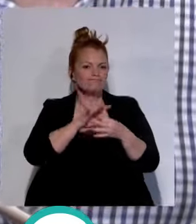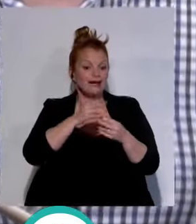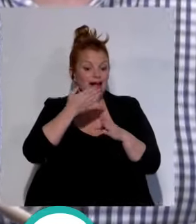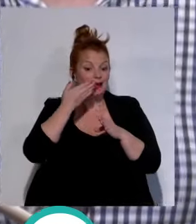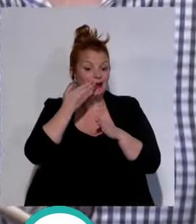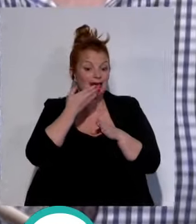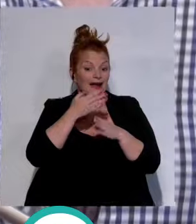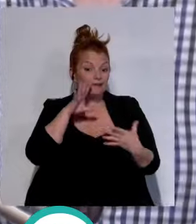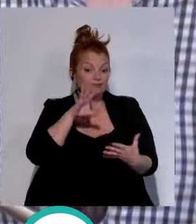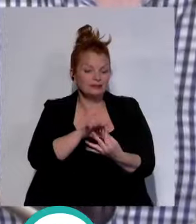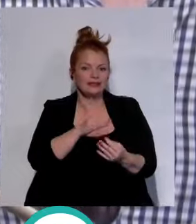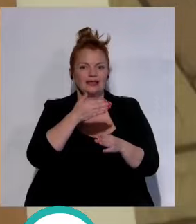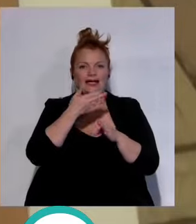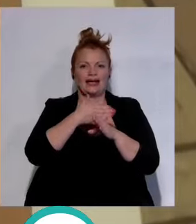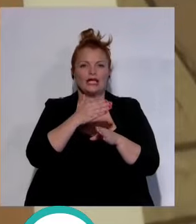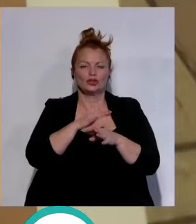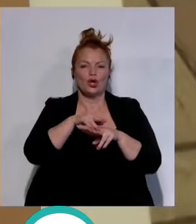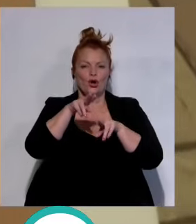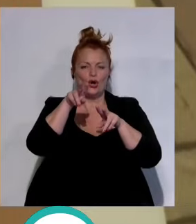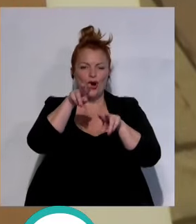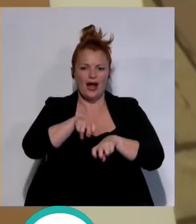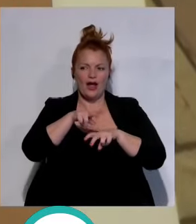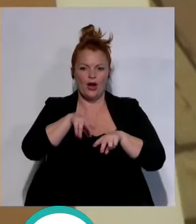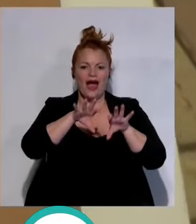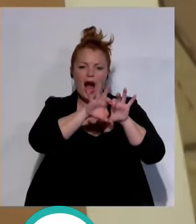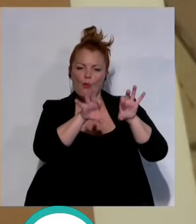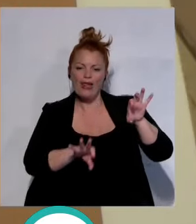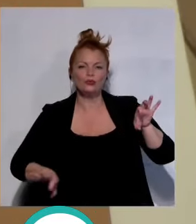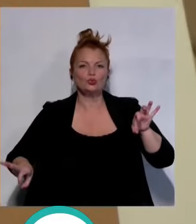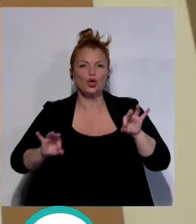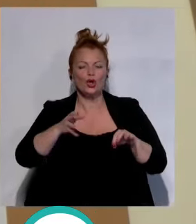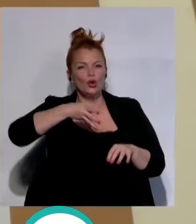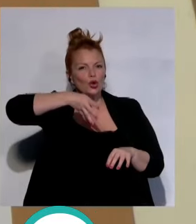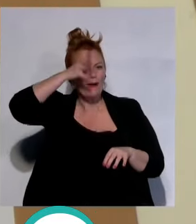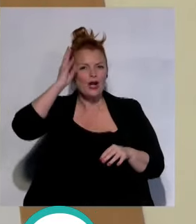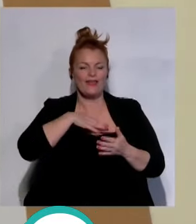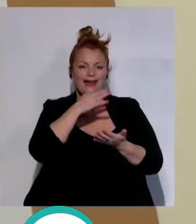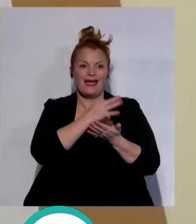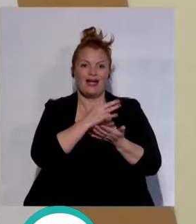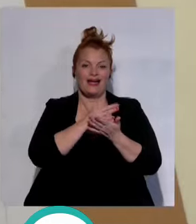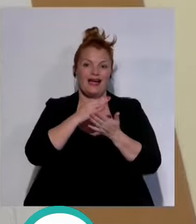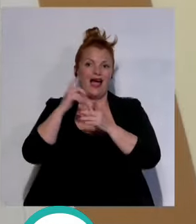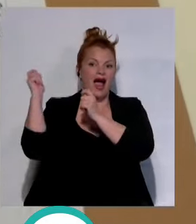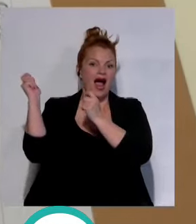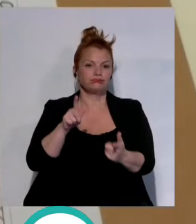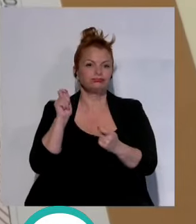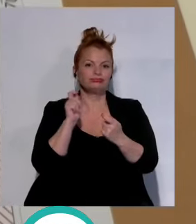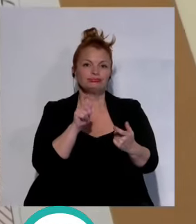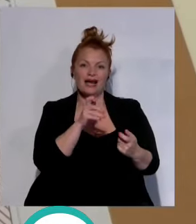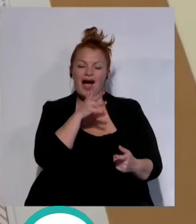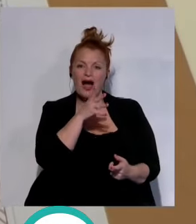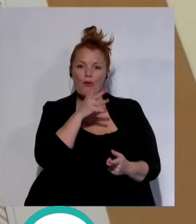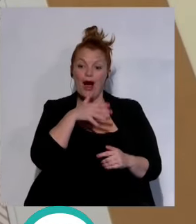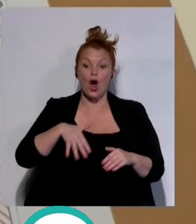y que va en consonancia con el acueducto romano de Cádiz que nos traía el agua del Tempul y va hacia la zona